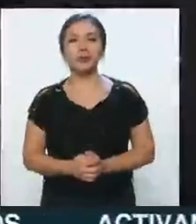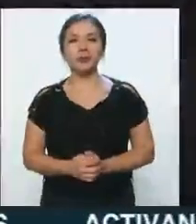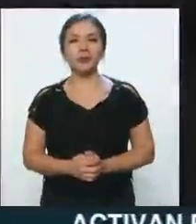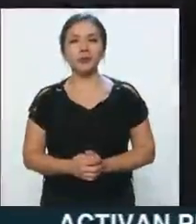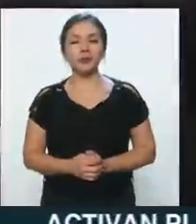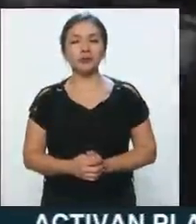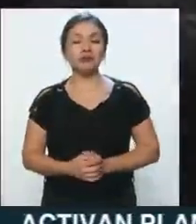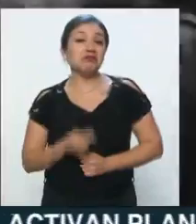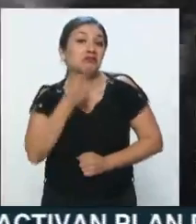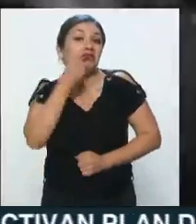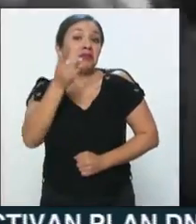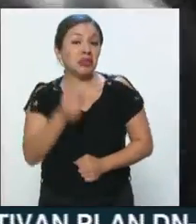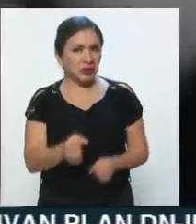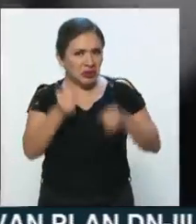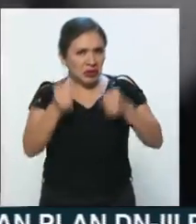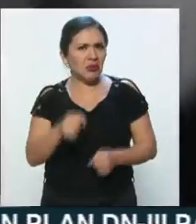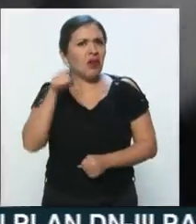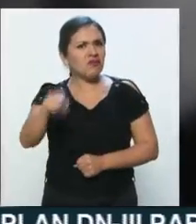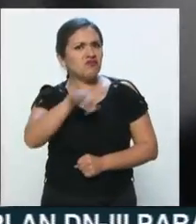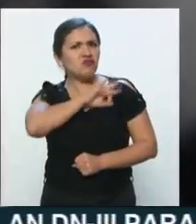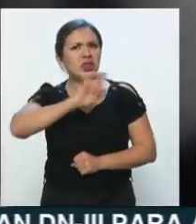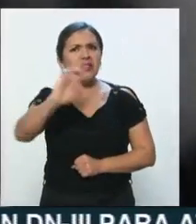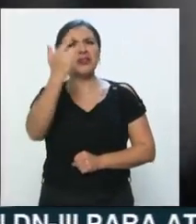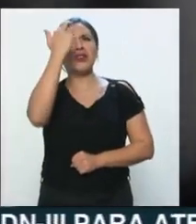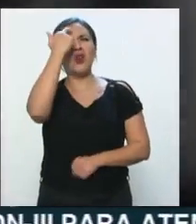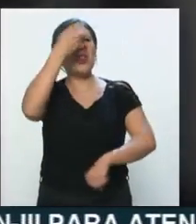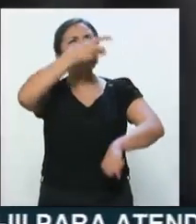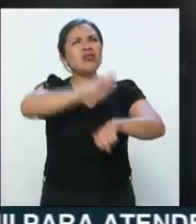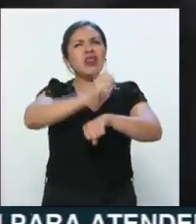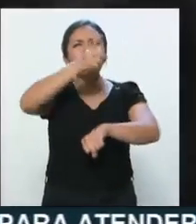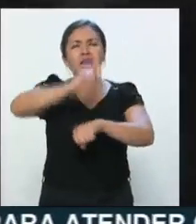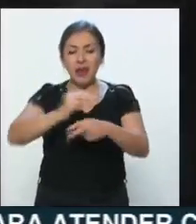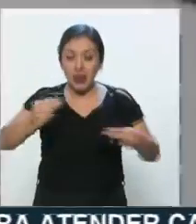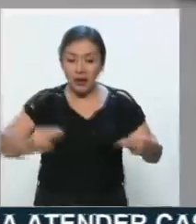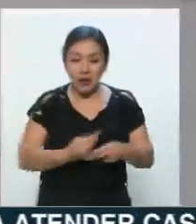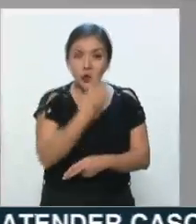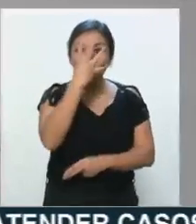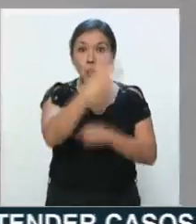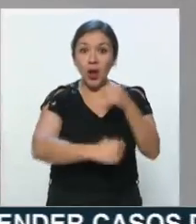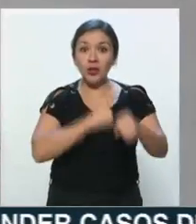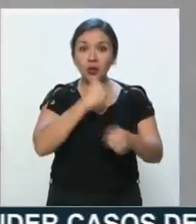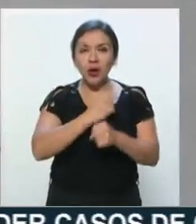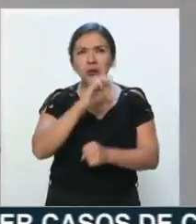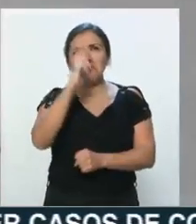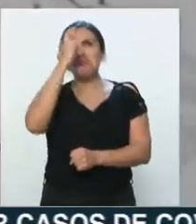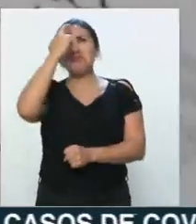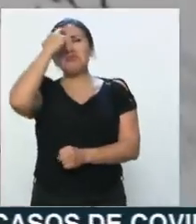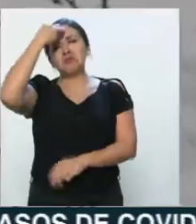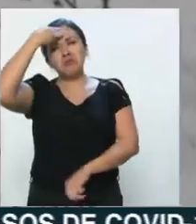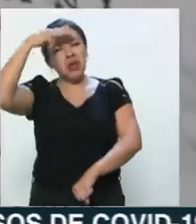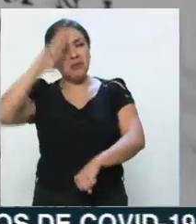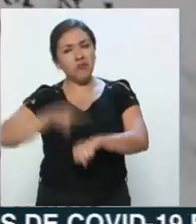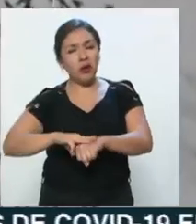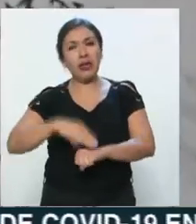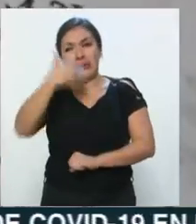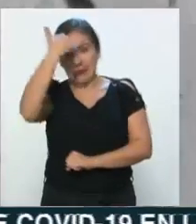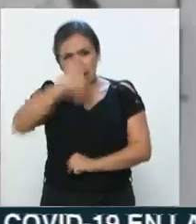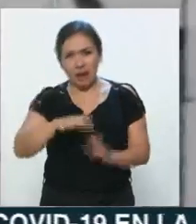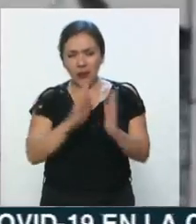Hay quienes aseguran que era capaz de recordar todos los días de su vida desde que tenía cuatro años y que conocía la Biblia de memoria,